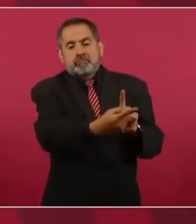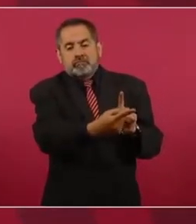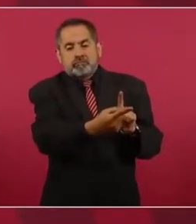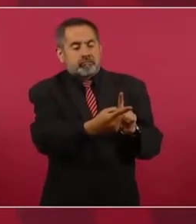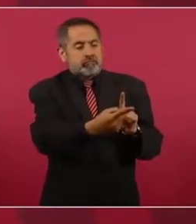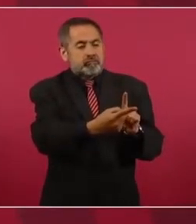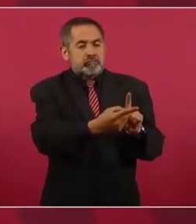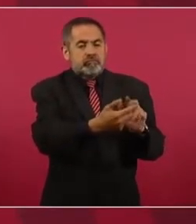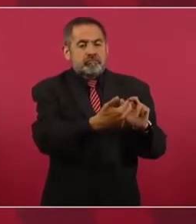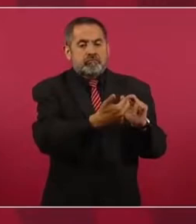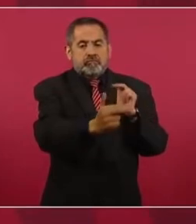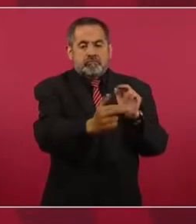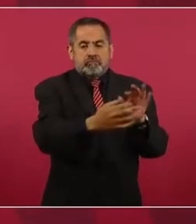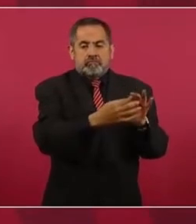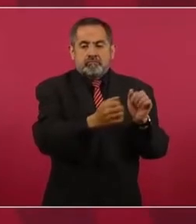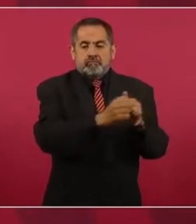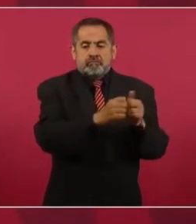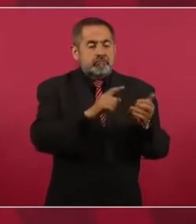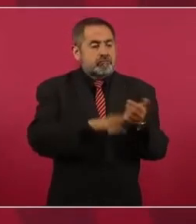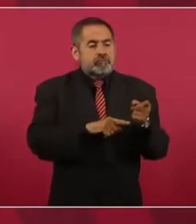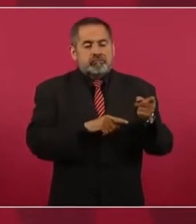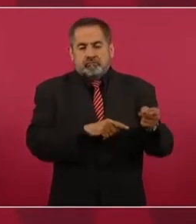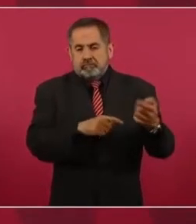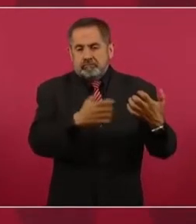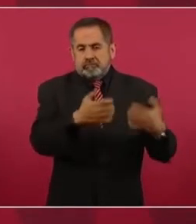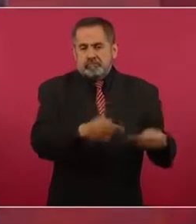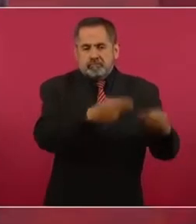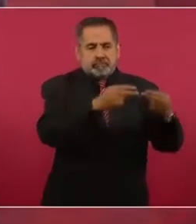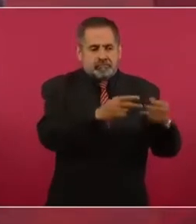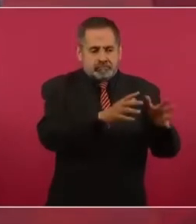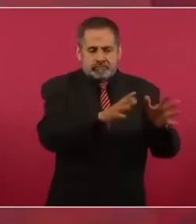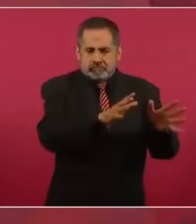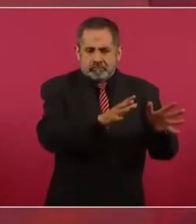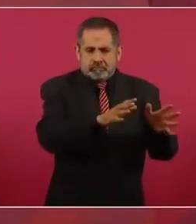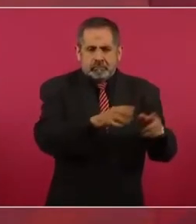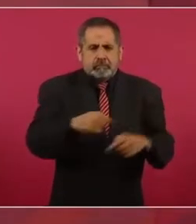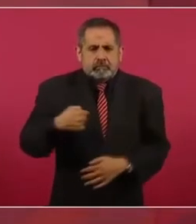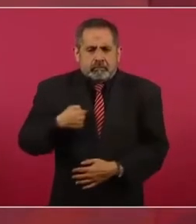empresarial, comercial. ¿Qué tengo yo que ver?